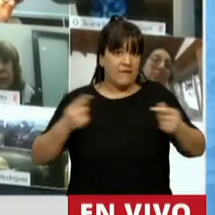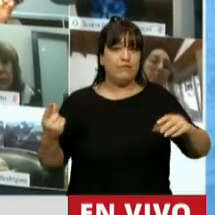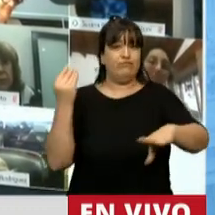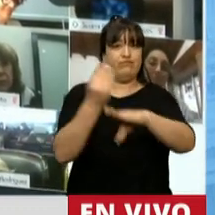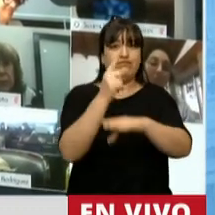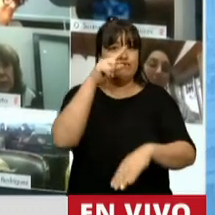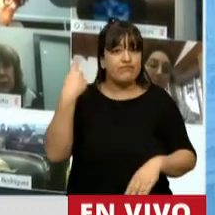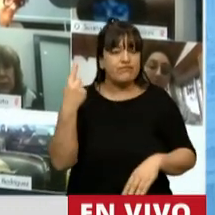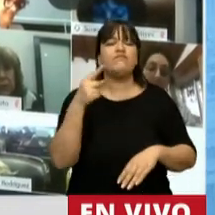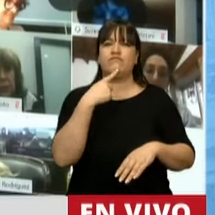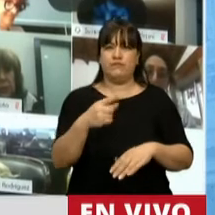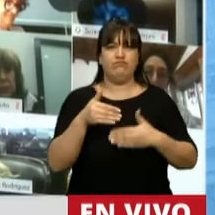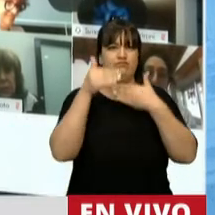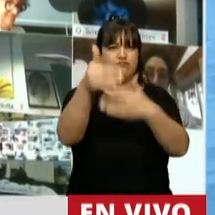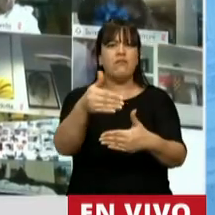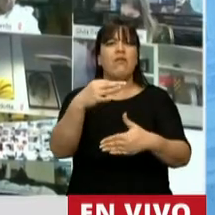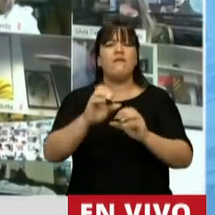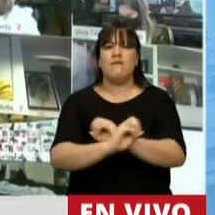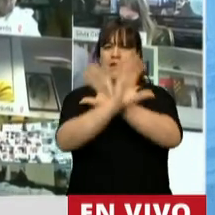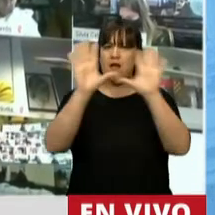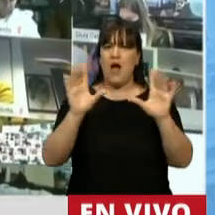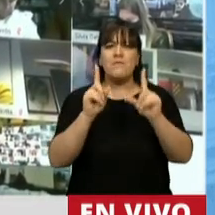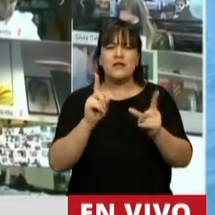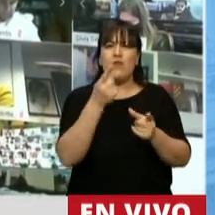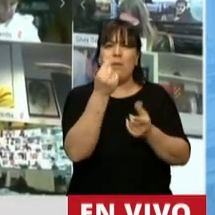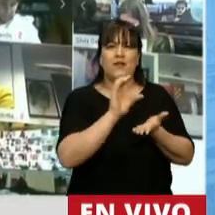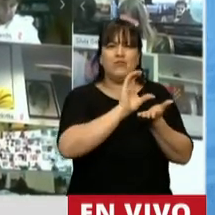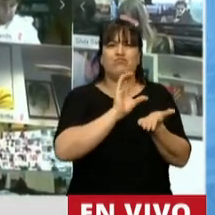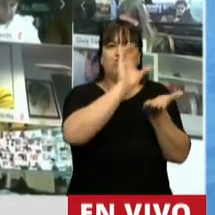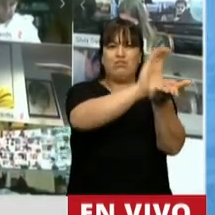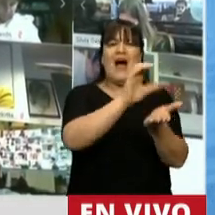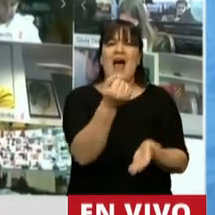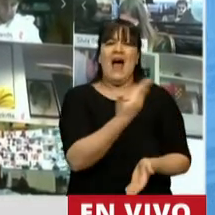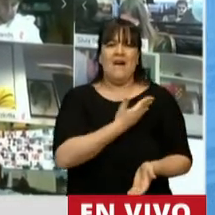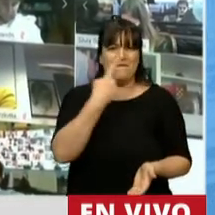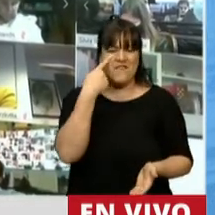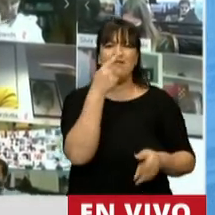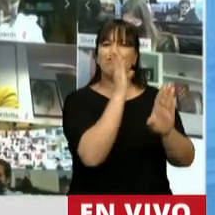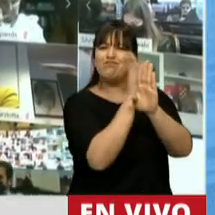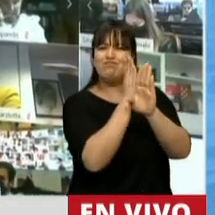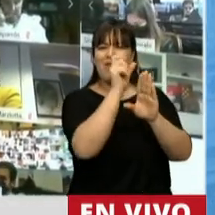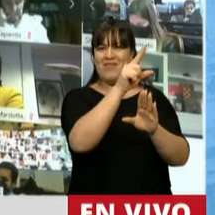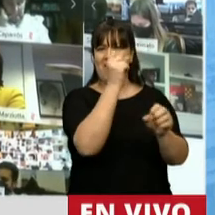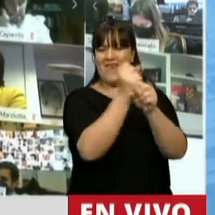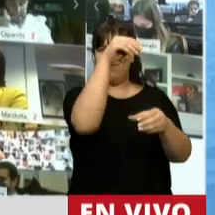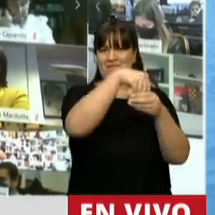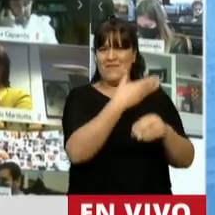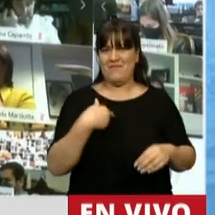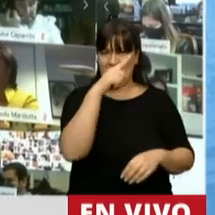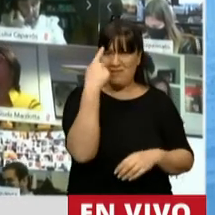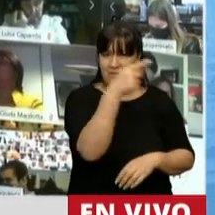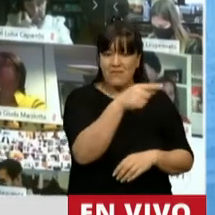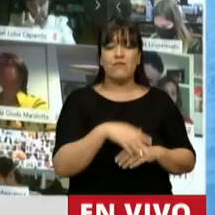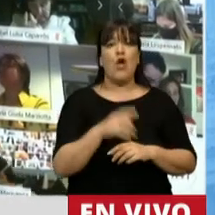presupuesto de asignando y transparentando las partidas asignadas a la AFP, que constituían una deuda de la democracia y hoy vemos